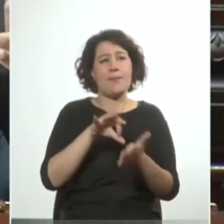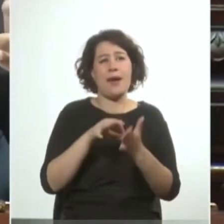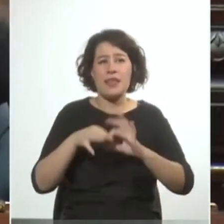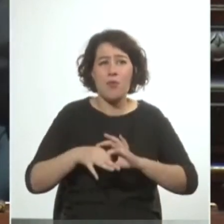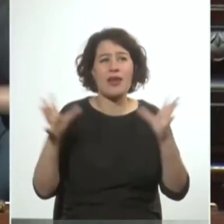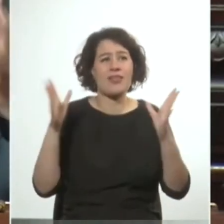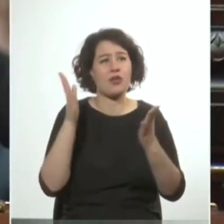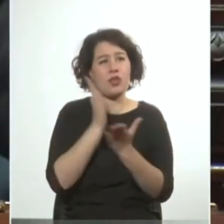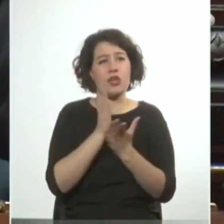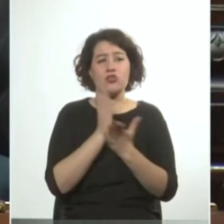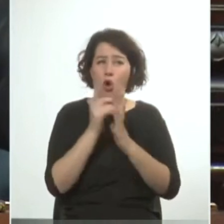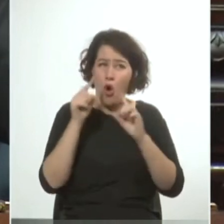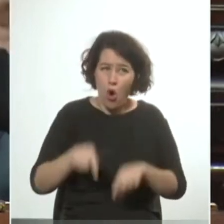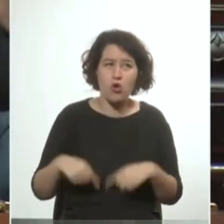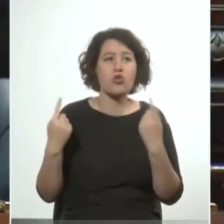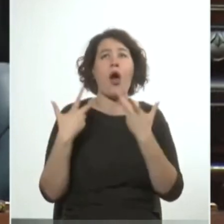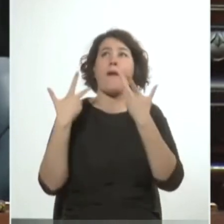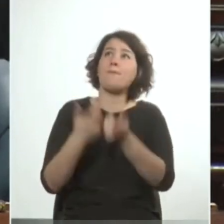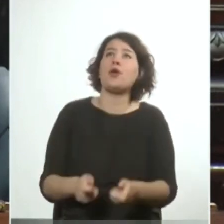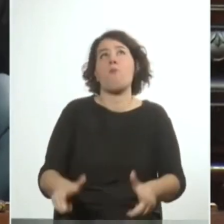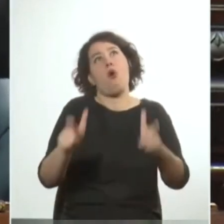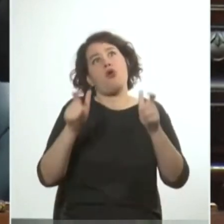derecho al que hoy todos adherimos por suerte